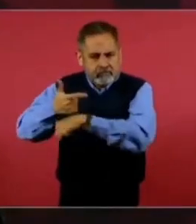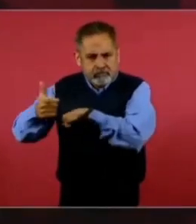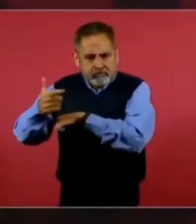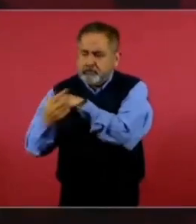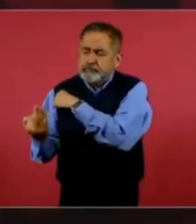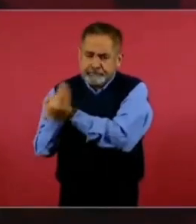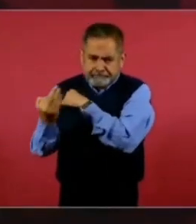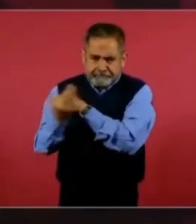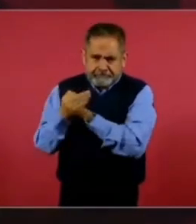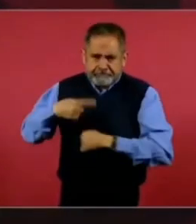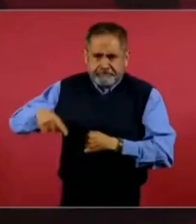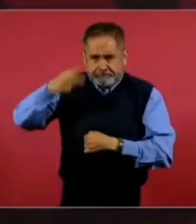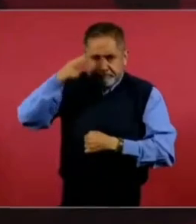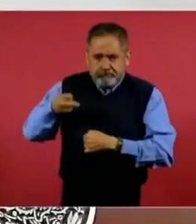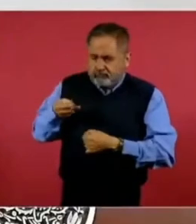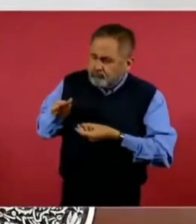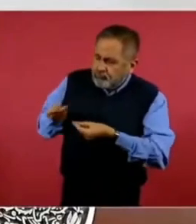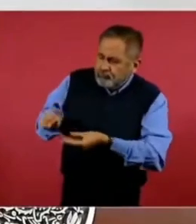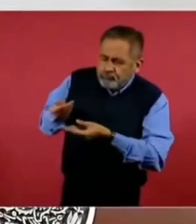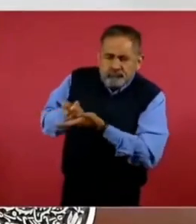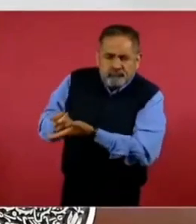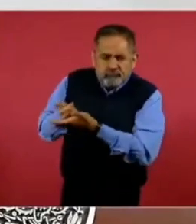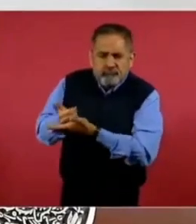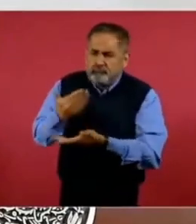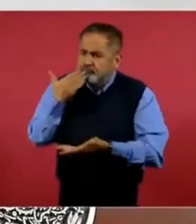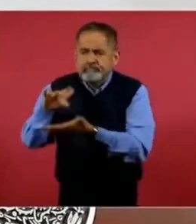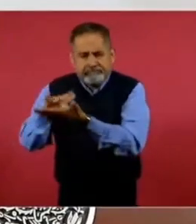los está ayudando y también